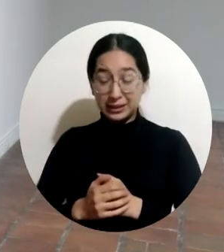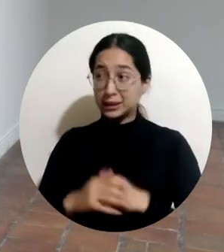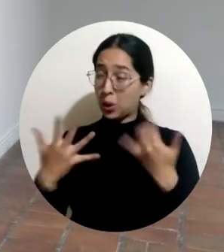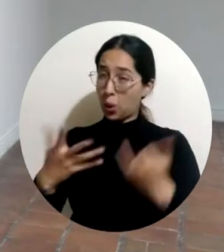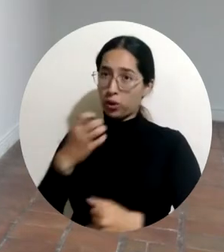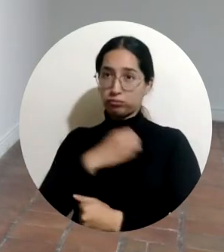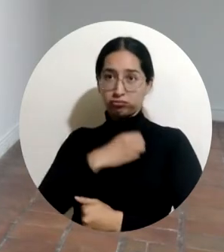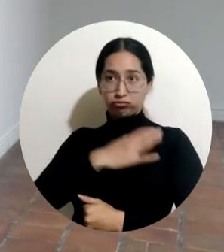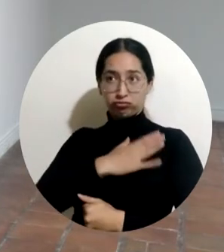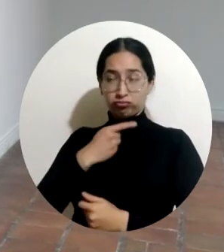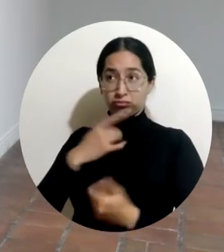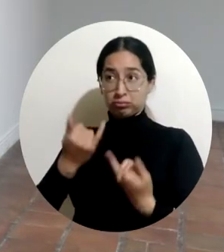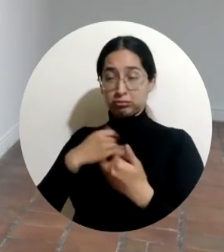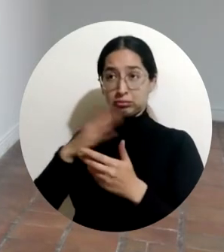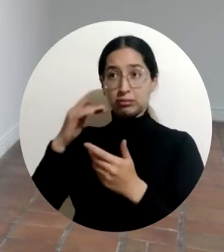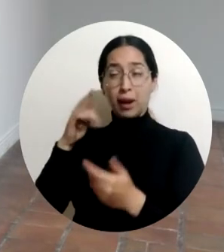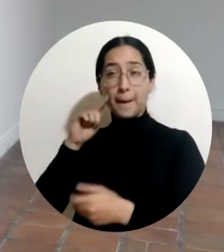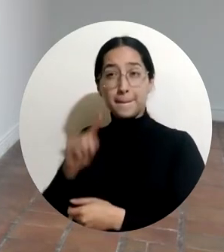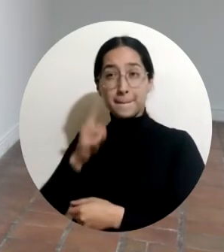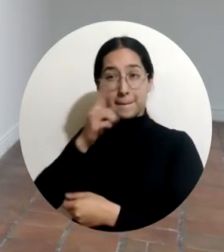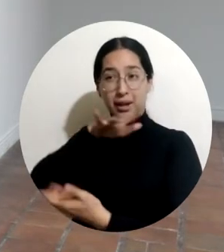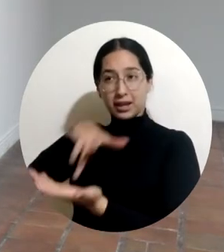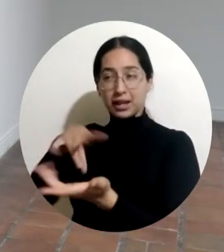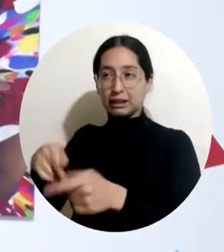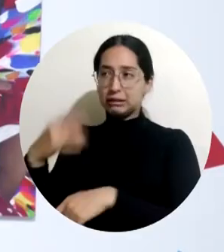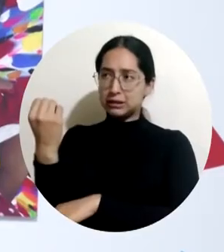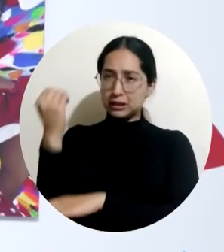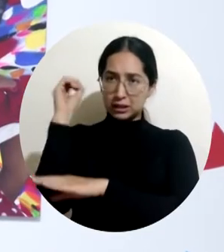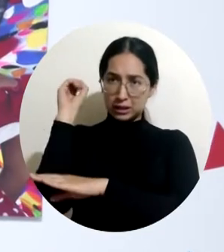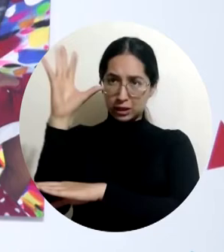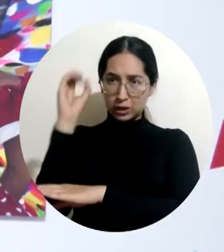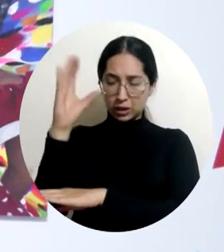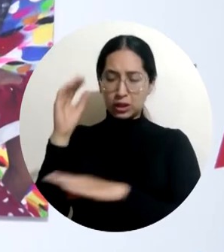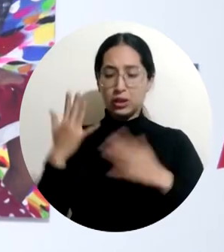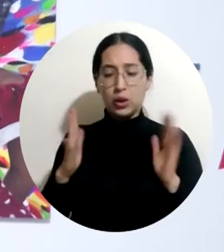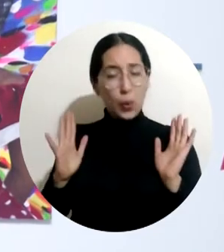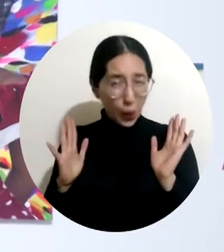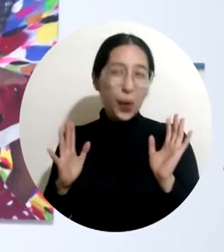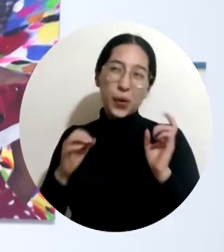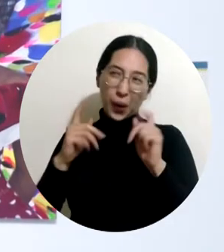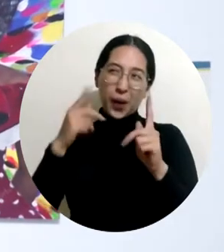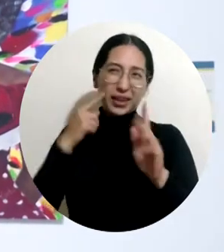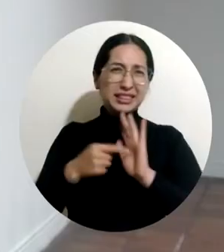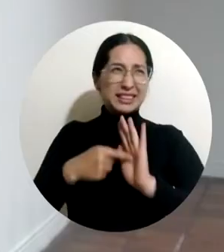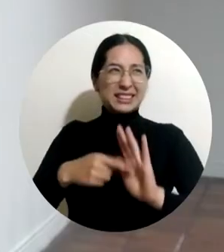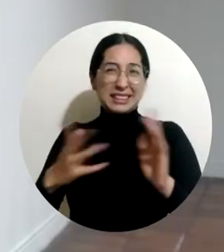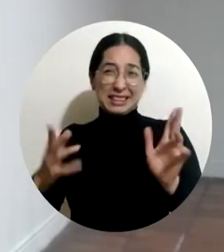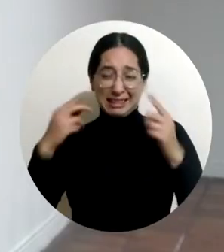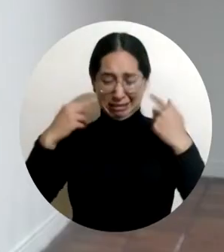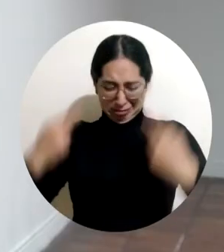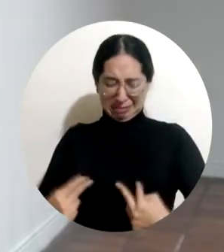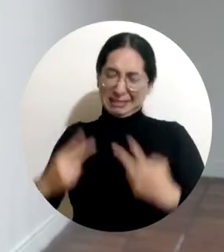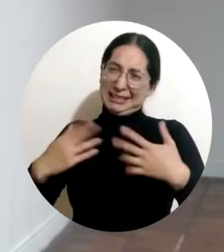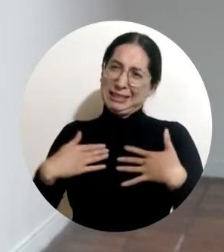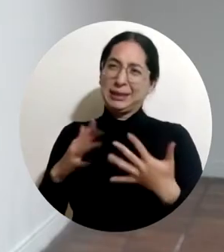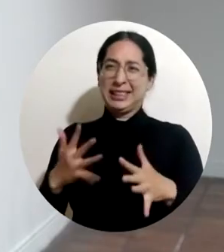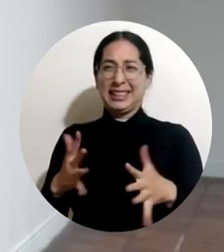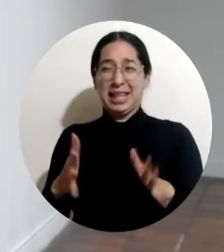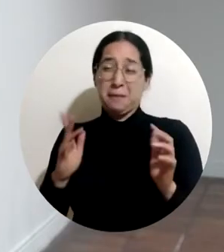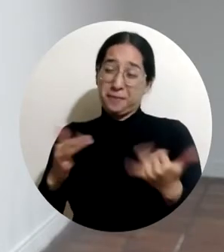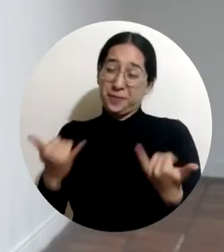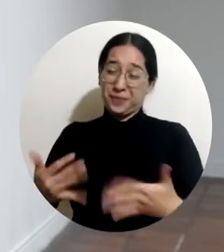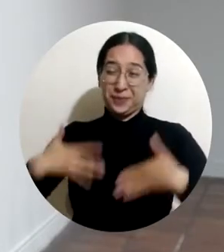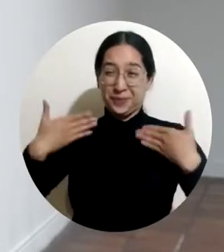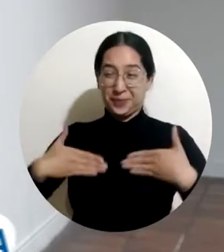gran oportunidad, es la primera presentación a la que asisto y aunque no parezca o si parezca, bueno, estoy muy nerviosa y